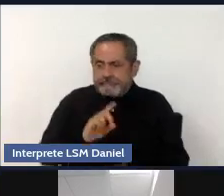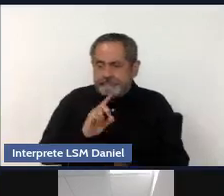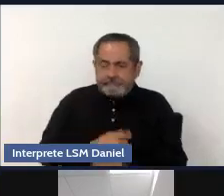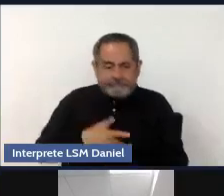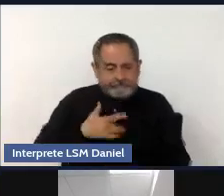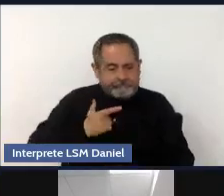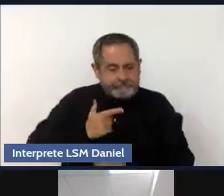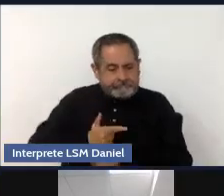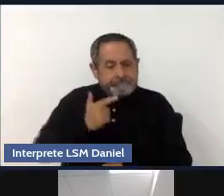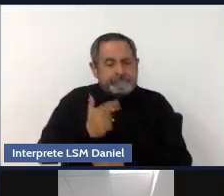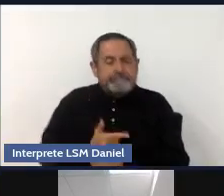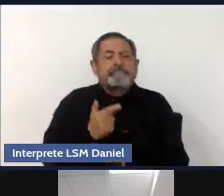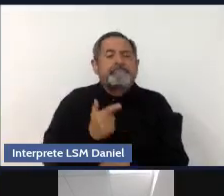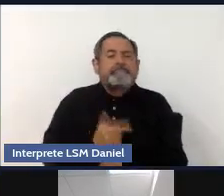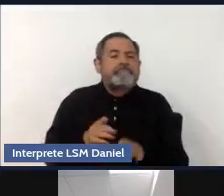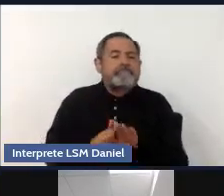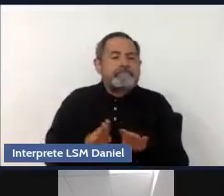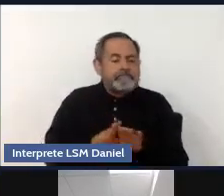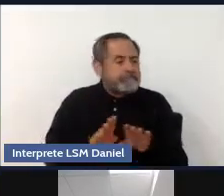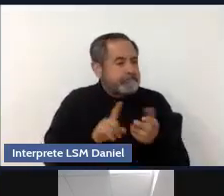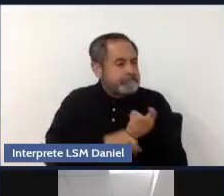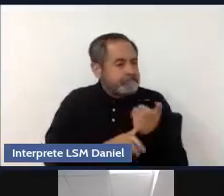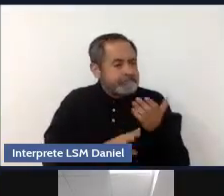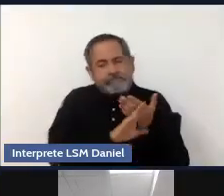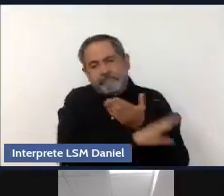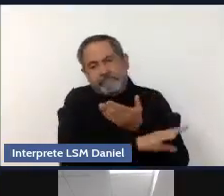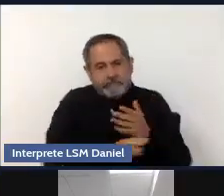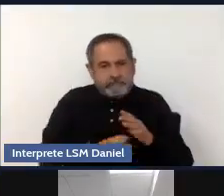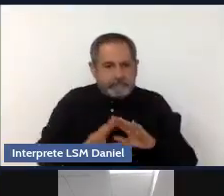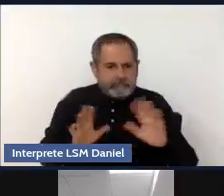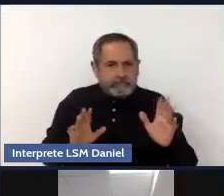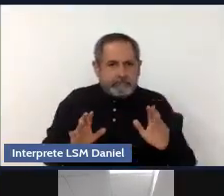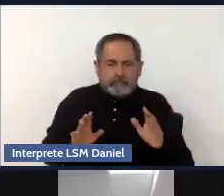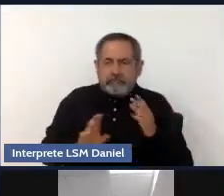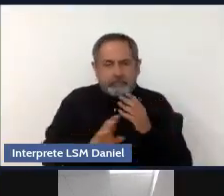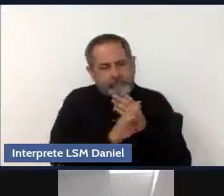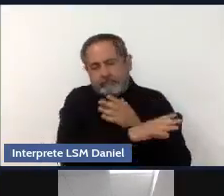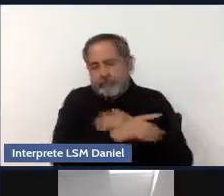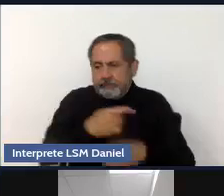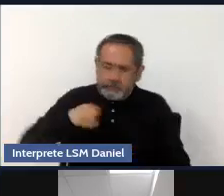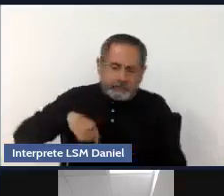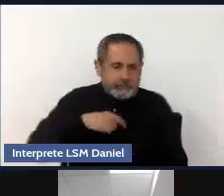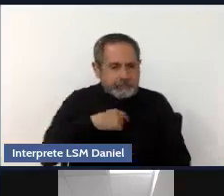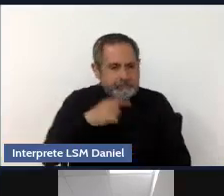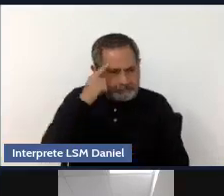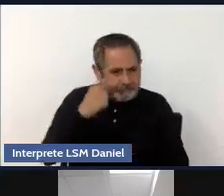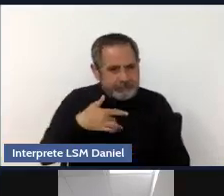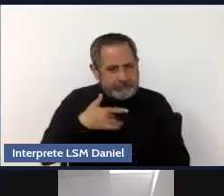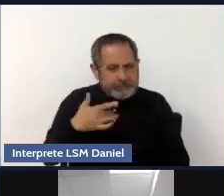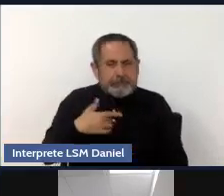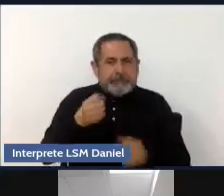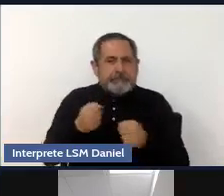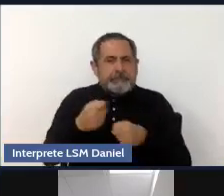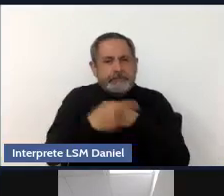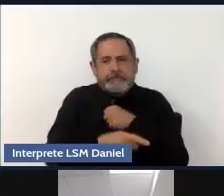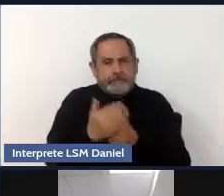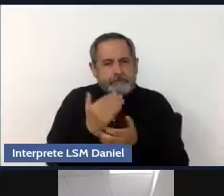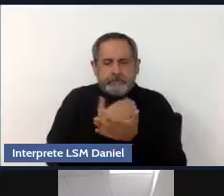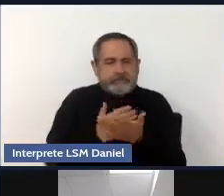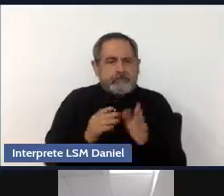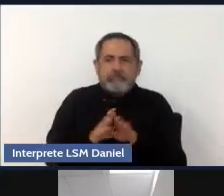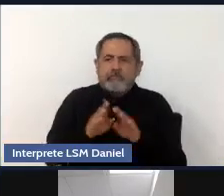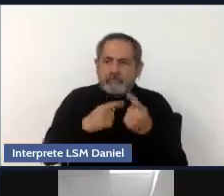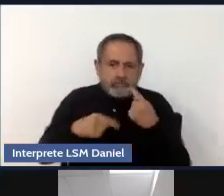entorno y, pues, saber, ¿no?, en dónde podemos estar en cierto riesgo y desarrollar